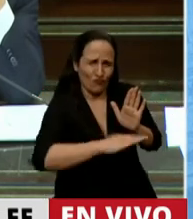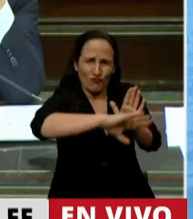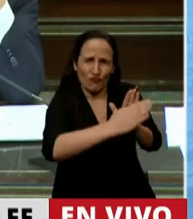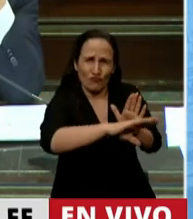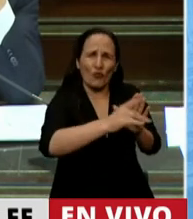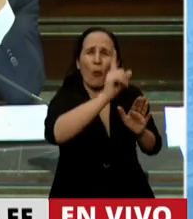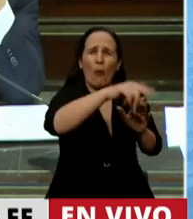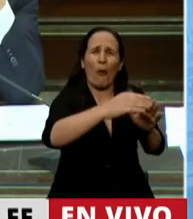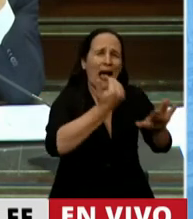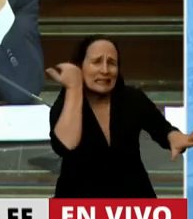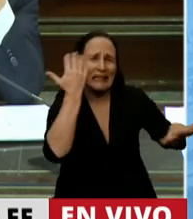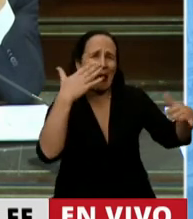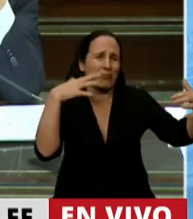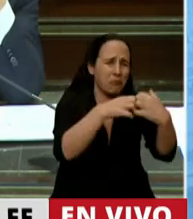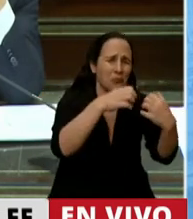Ocasiona accidentes,